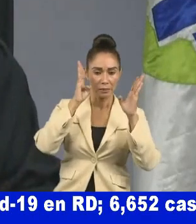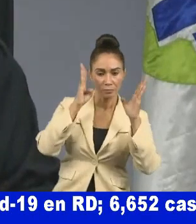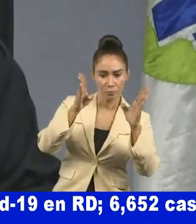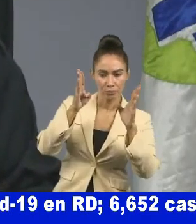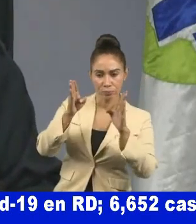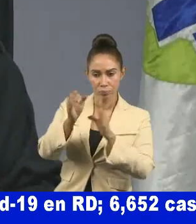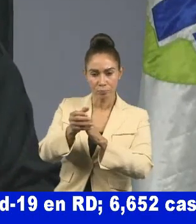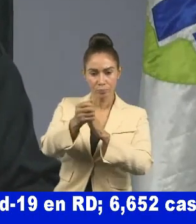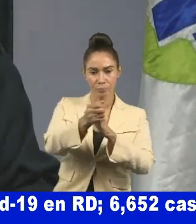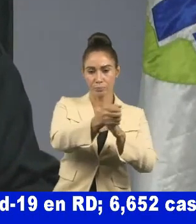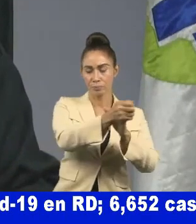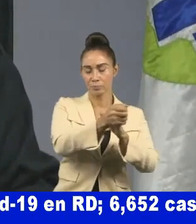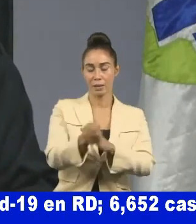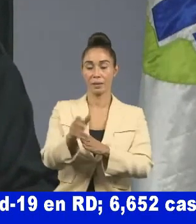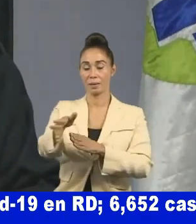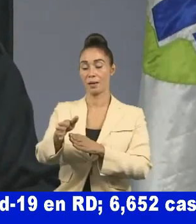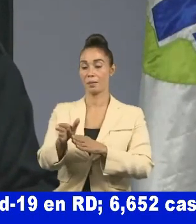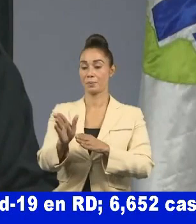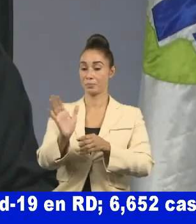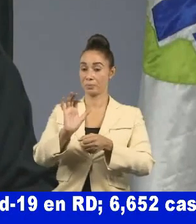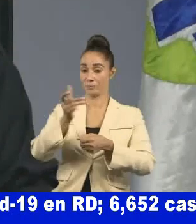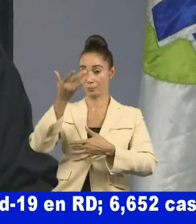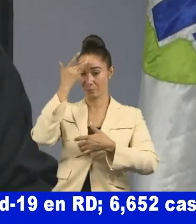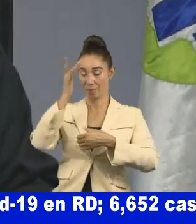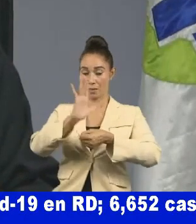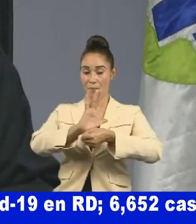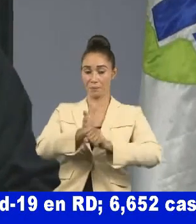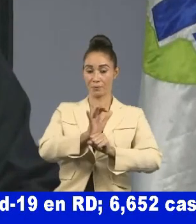el seguimiento de la epidemia.